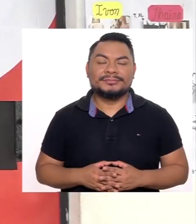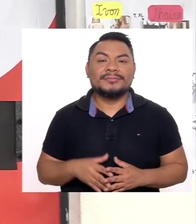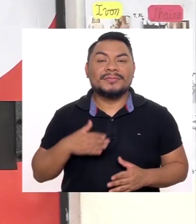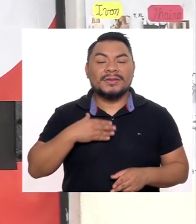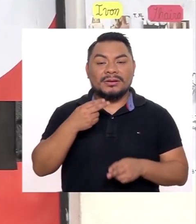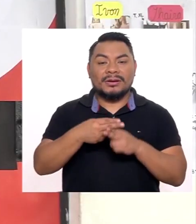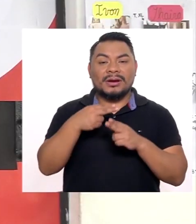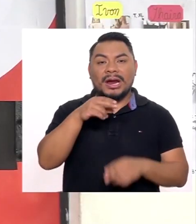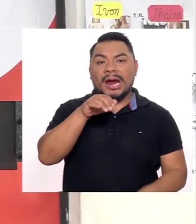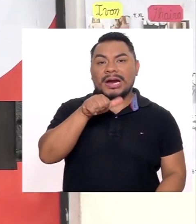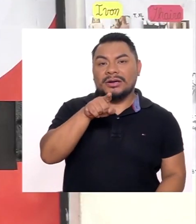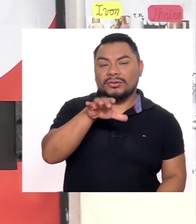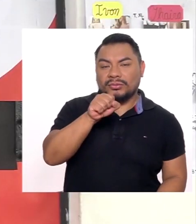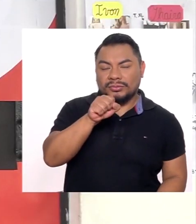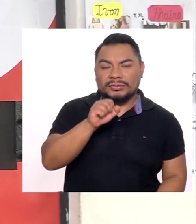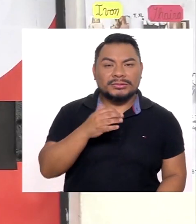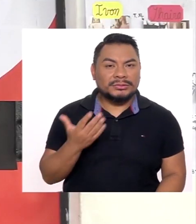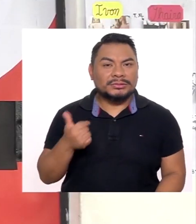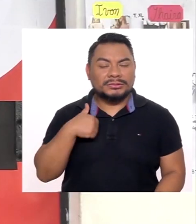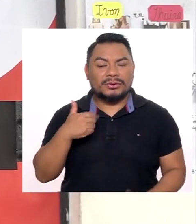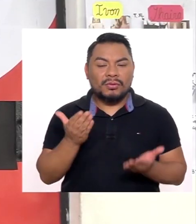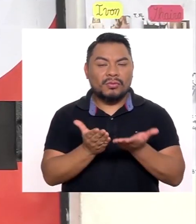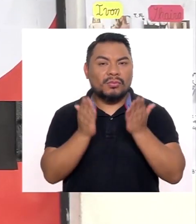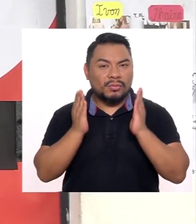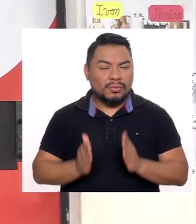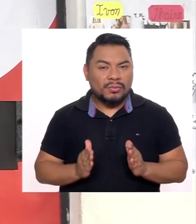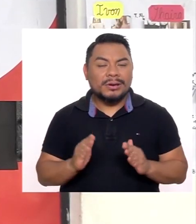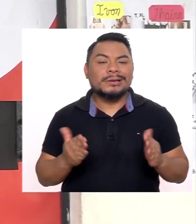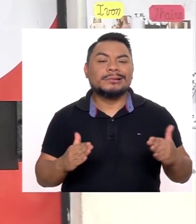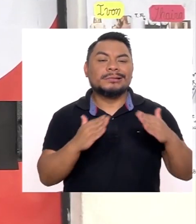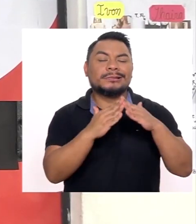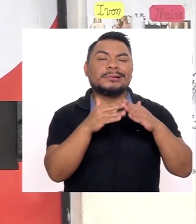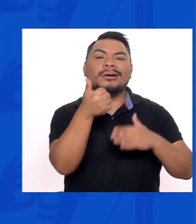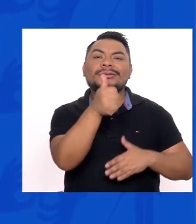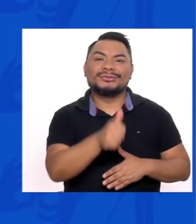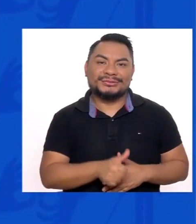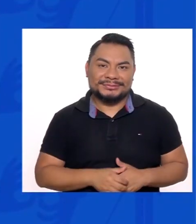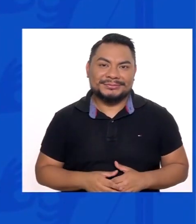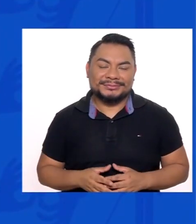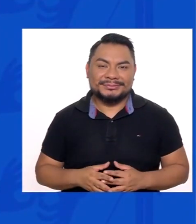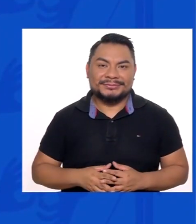Mi nombre es Carlos Añazco Cárdenas Soy alumno de Cerrito Azul